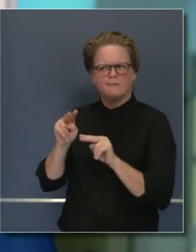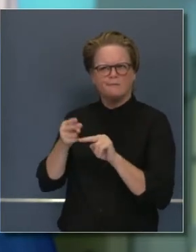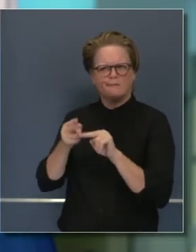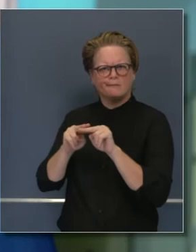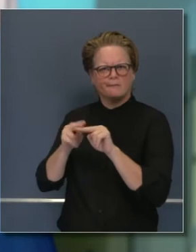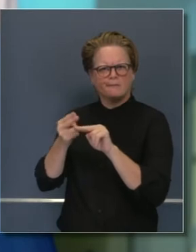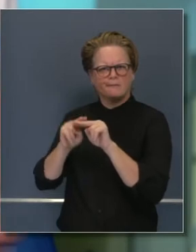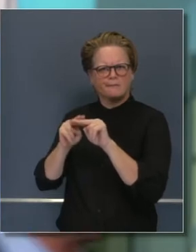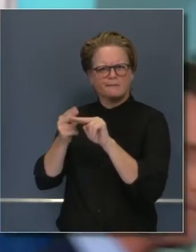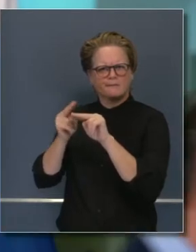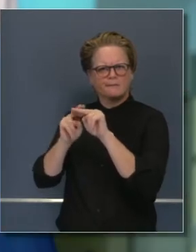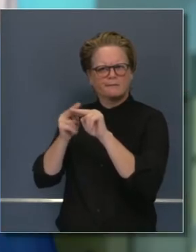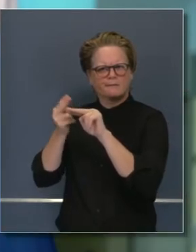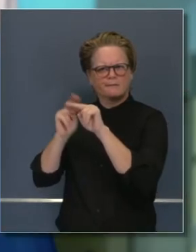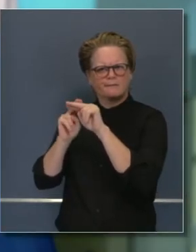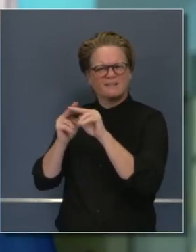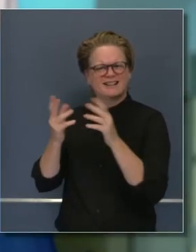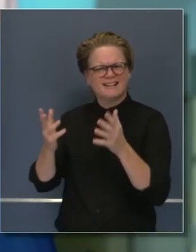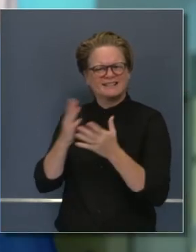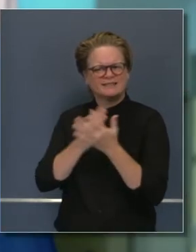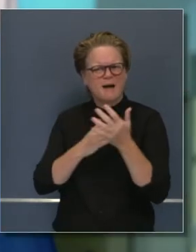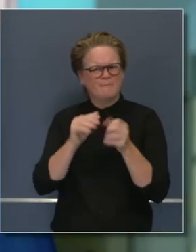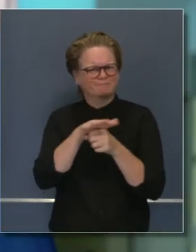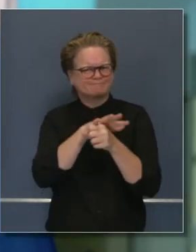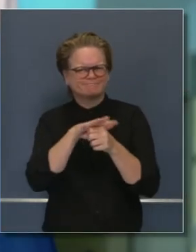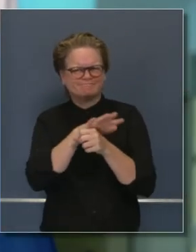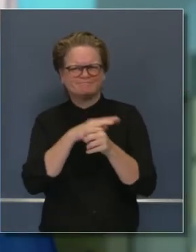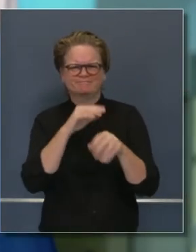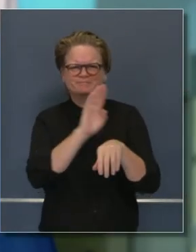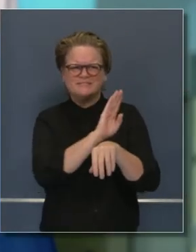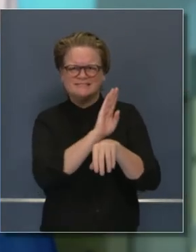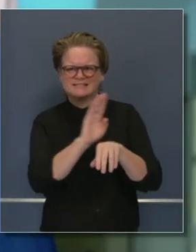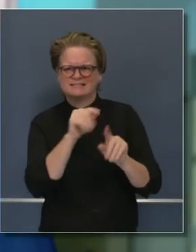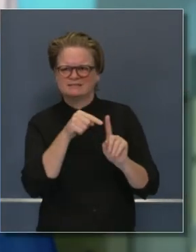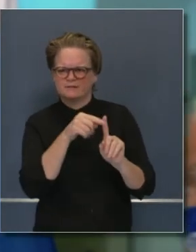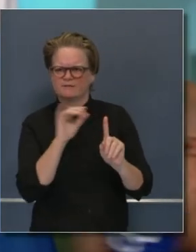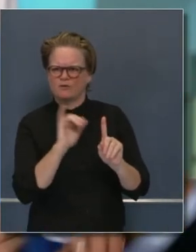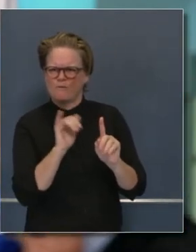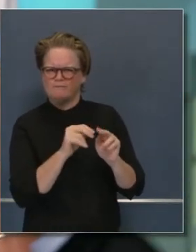ese punto para usted, que creo que es el que está haciendo usted. Gracias.